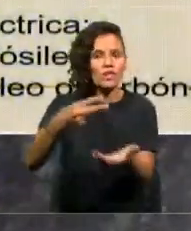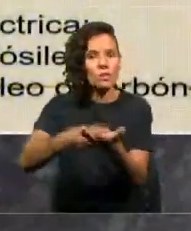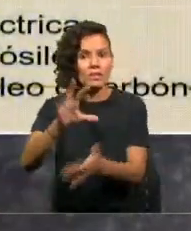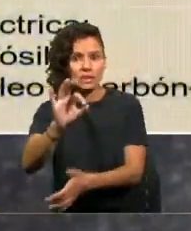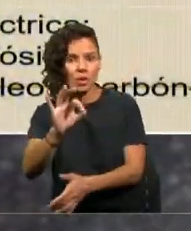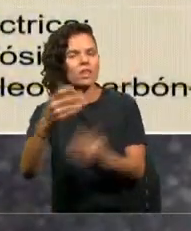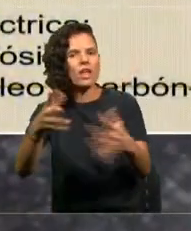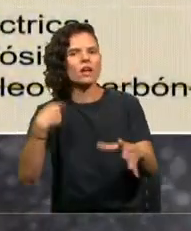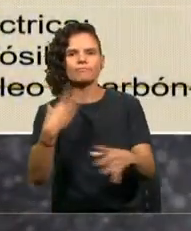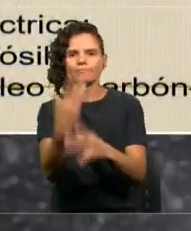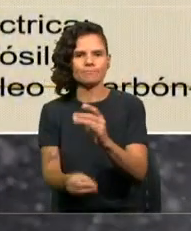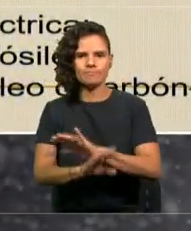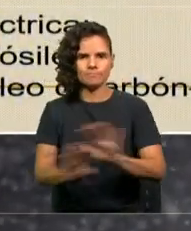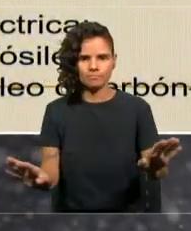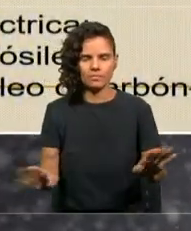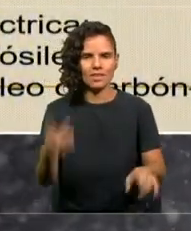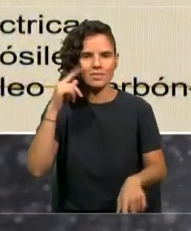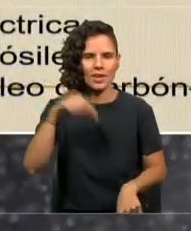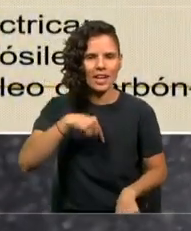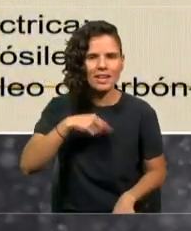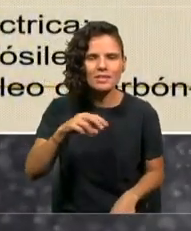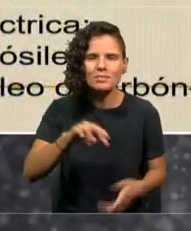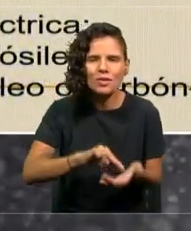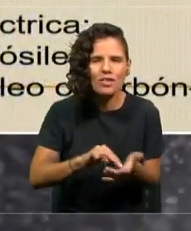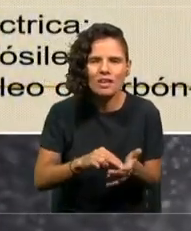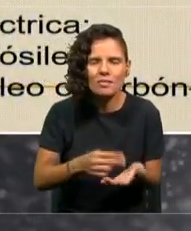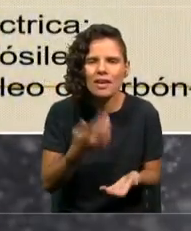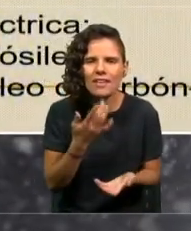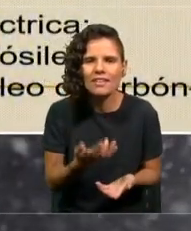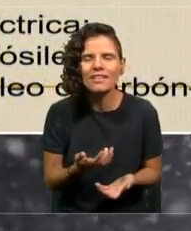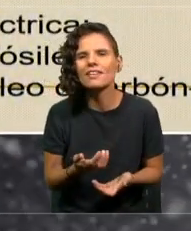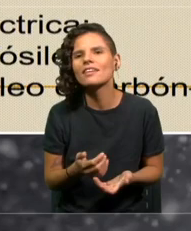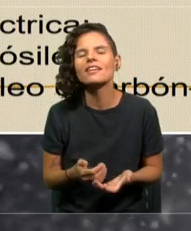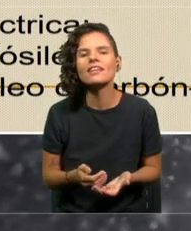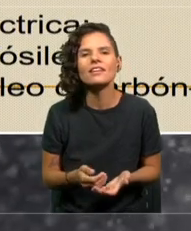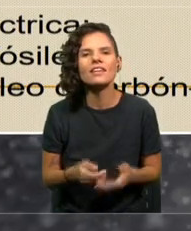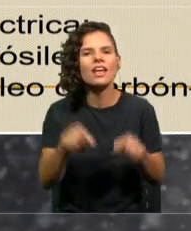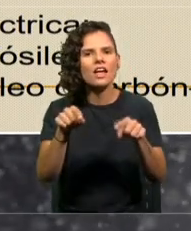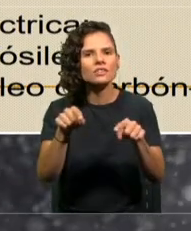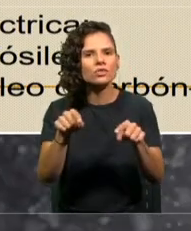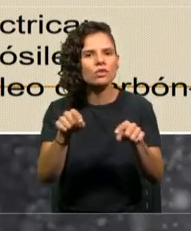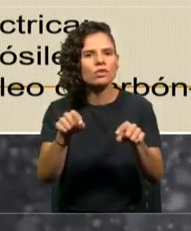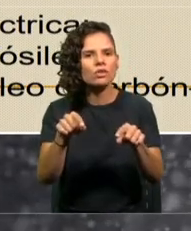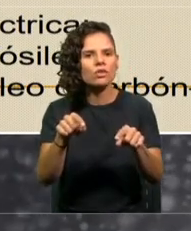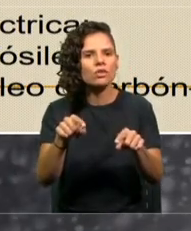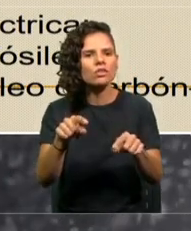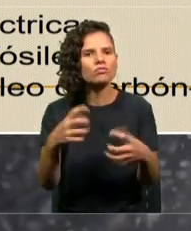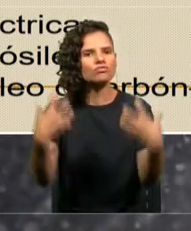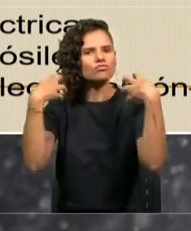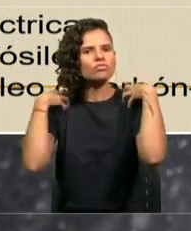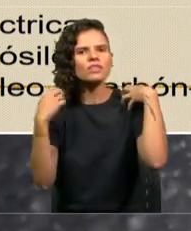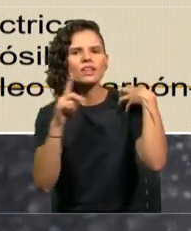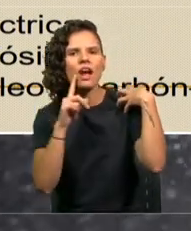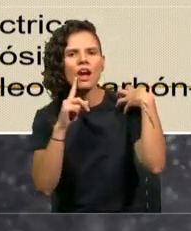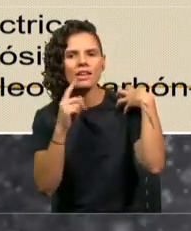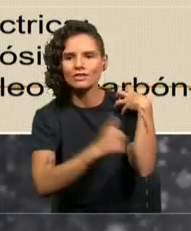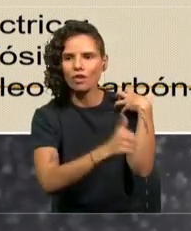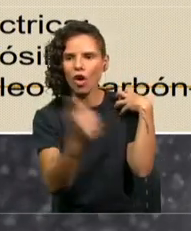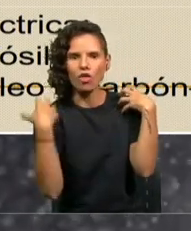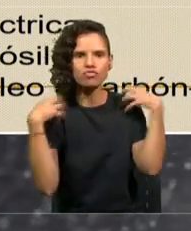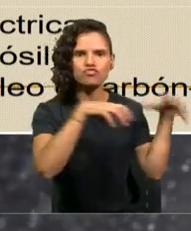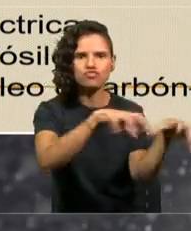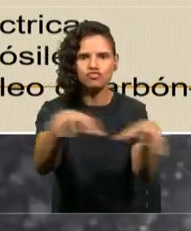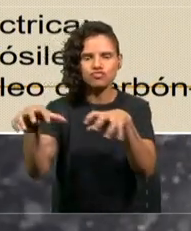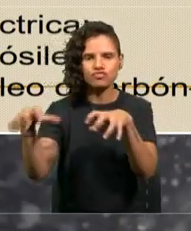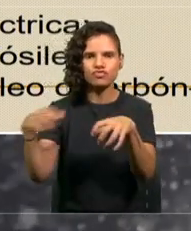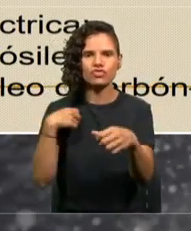Pero el tema es que eso es tarea de todos. Aumentar la eficiencia energética,